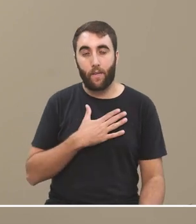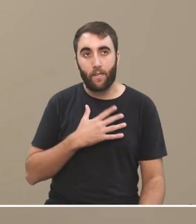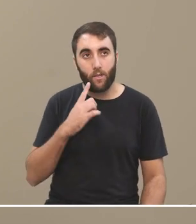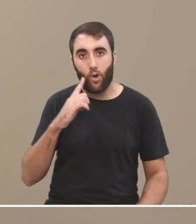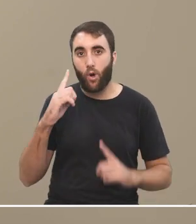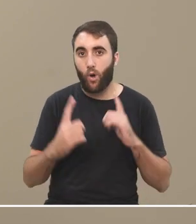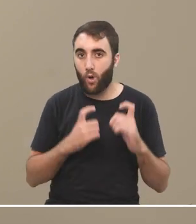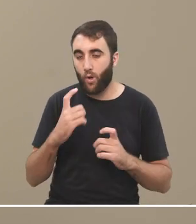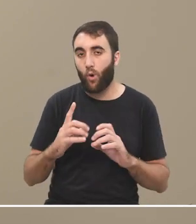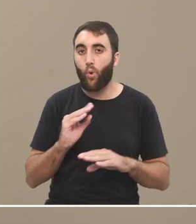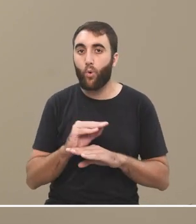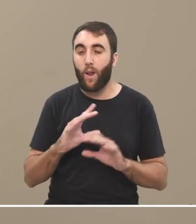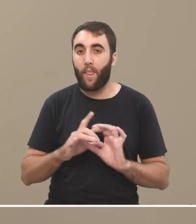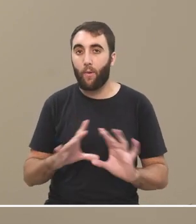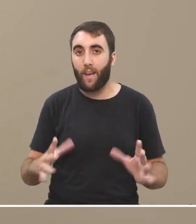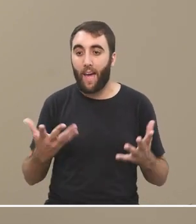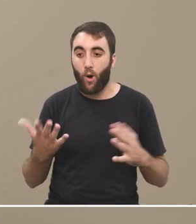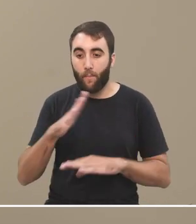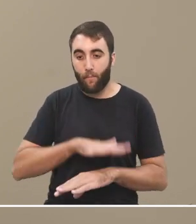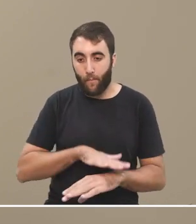interrogarme sobre la cultura democrática en este momento